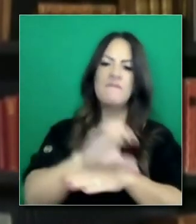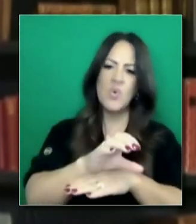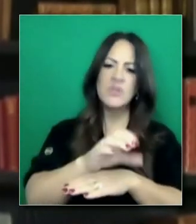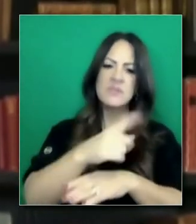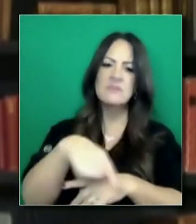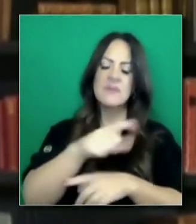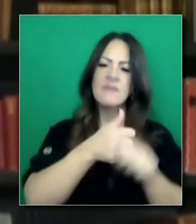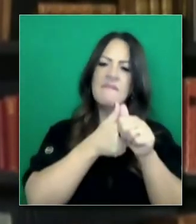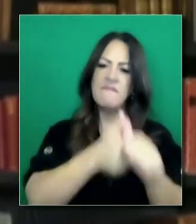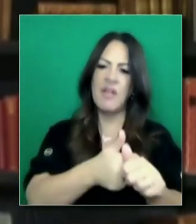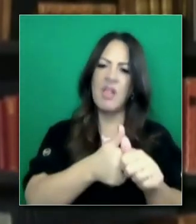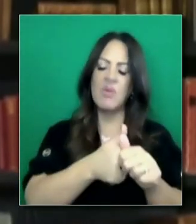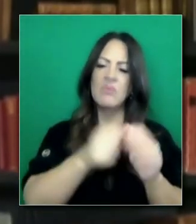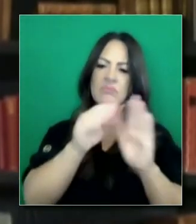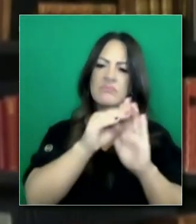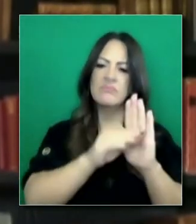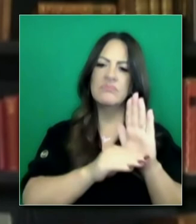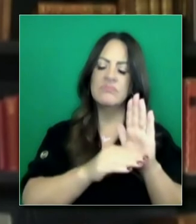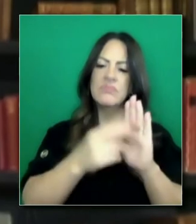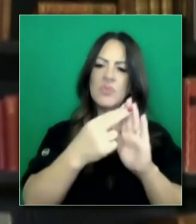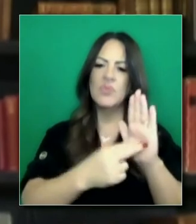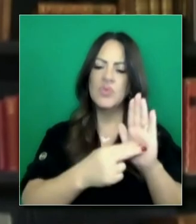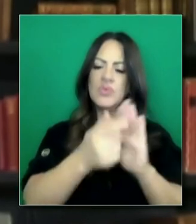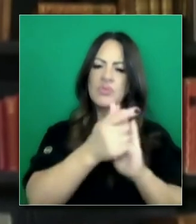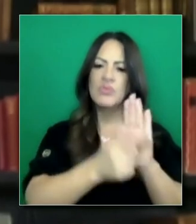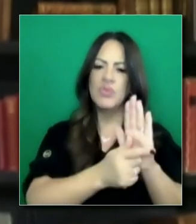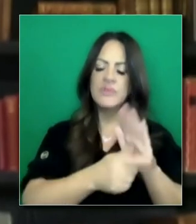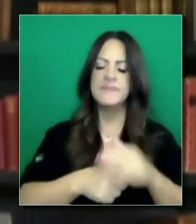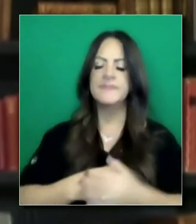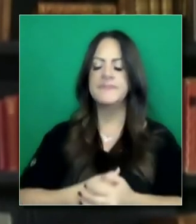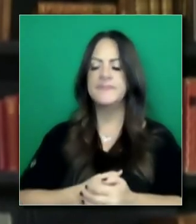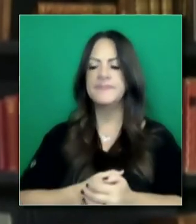refuerzo ético y responsable de esto.